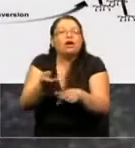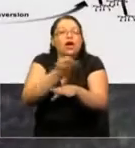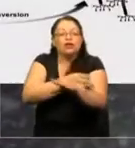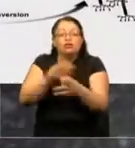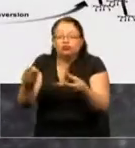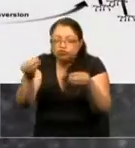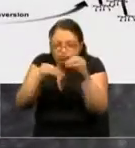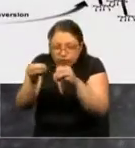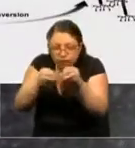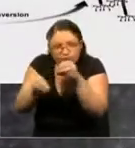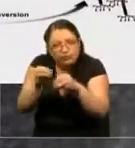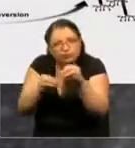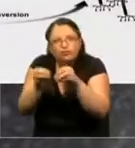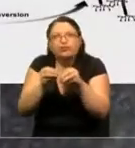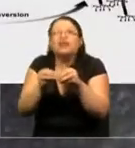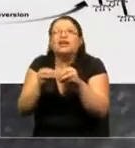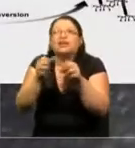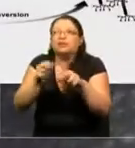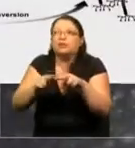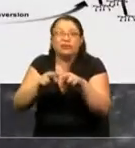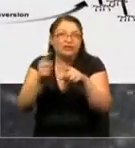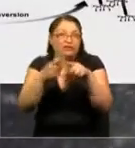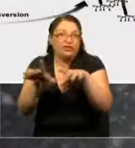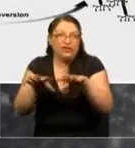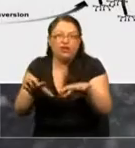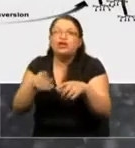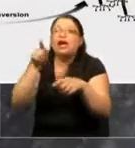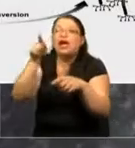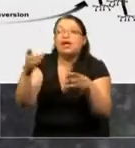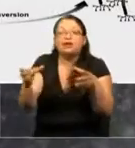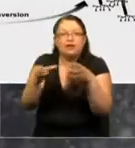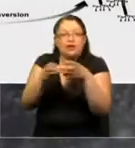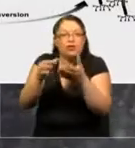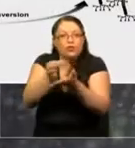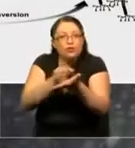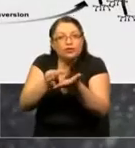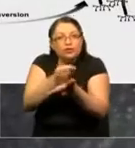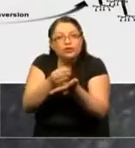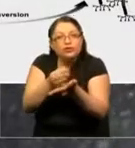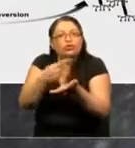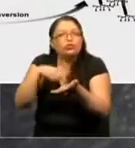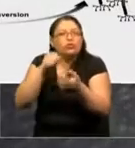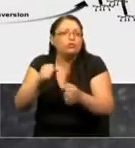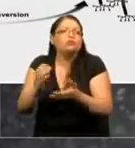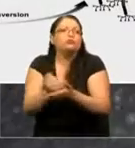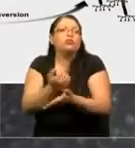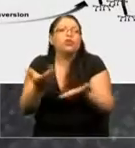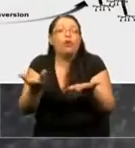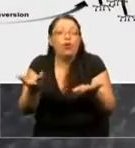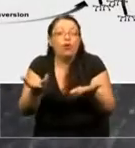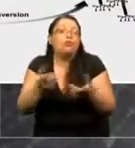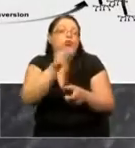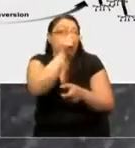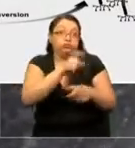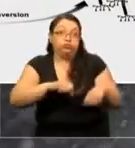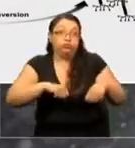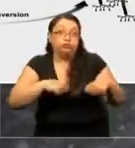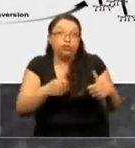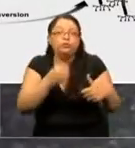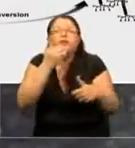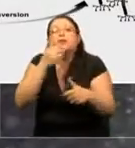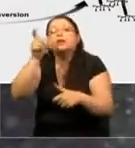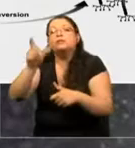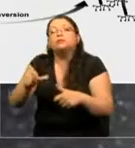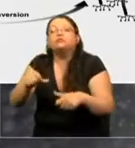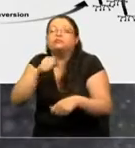el nombre técnico. Y ese grupo de células las podemos obtener, tanto de donantes jóvenes, como de